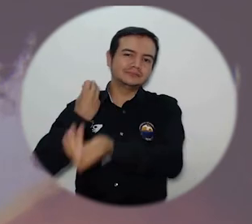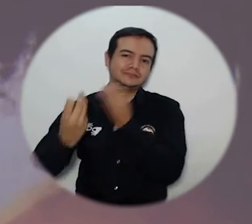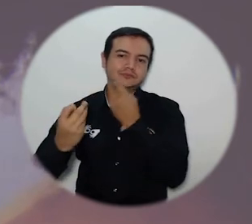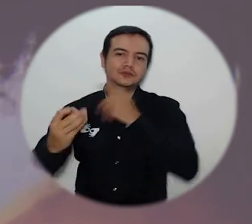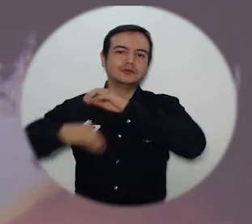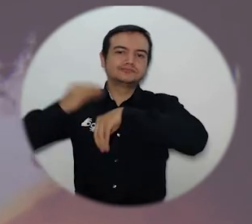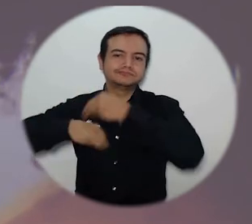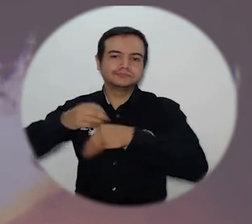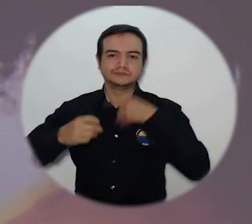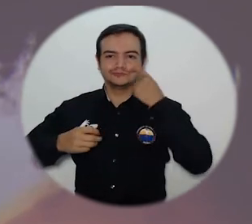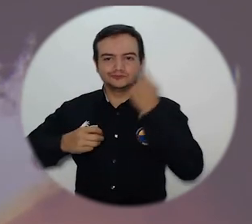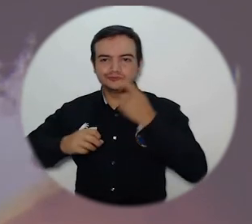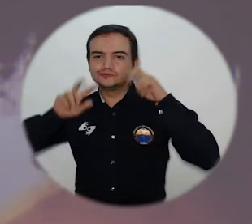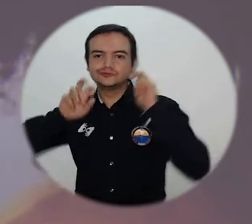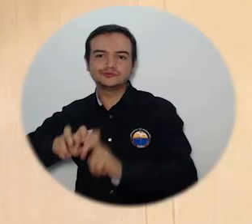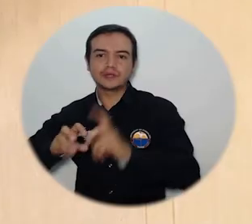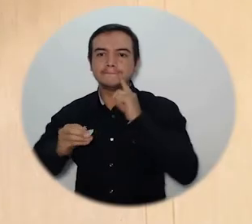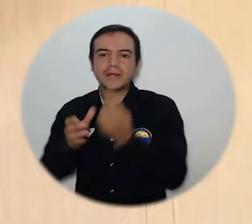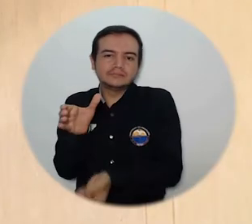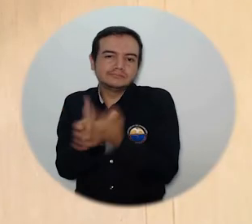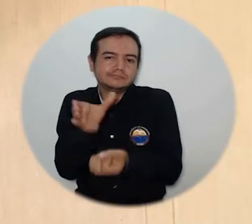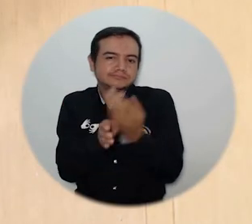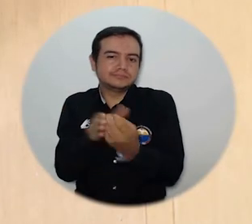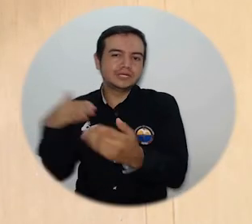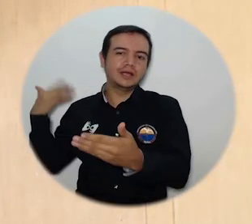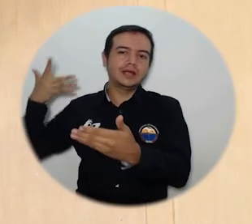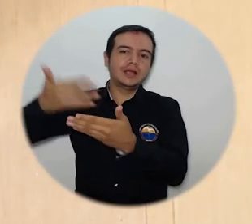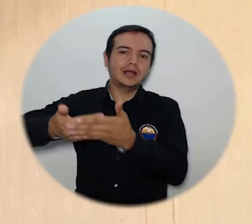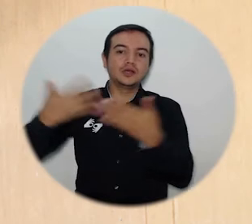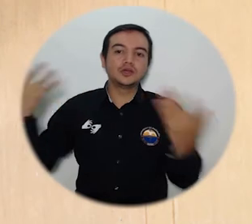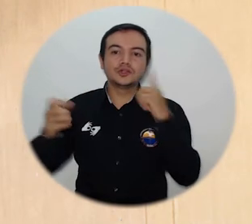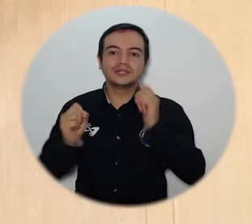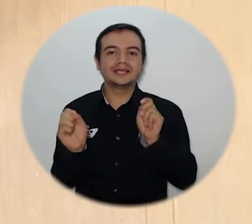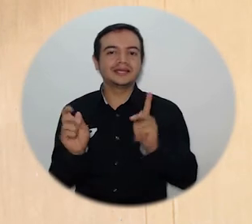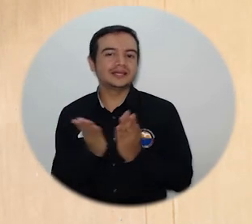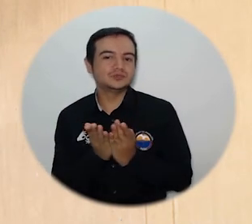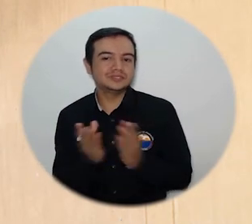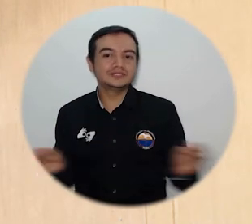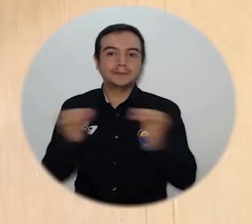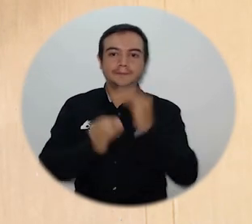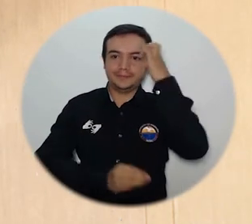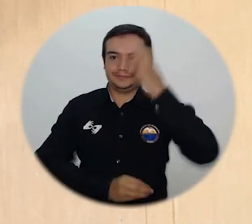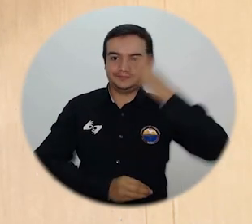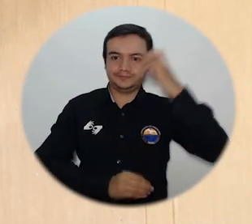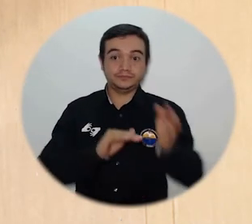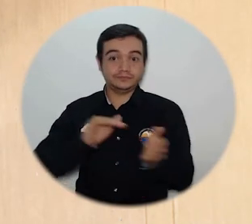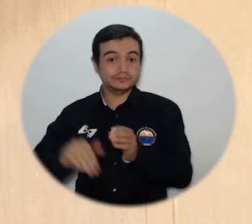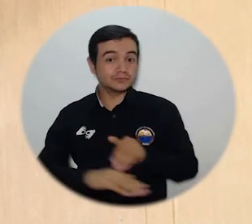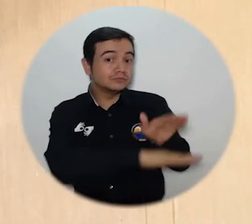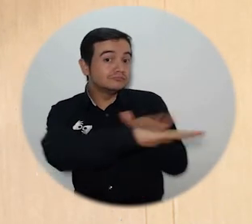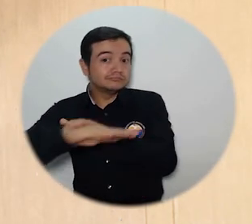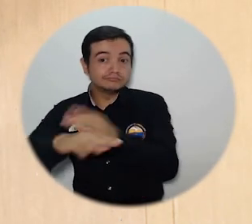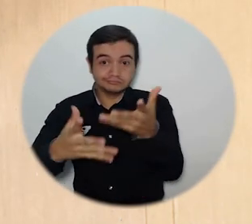en toda su carrera tanto académica como profesional yo le invito a todas las personas que quieran conocer de este de esta producción que entran a la página se